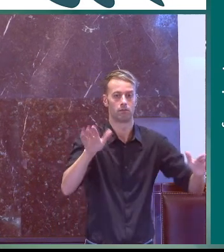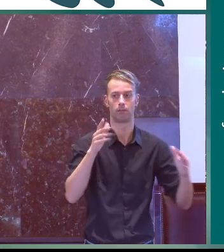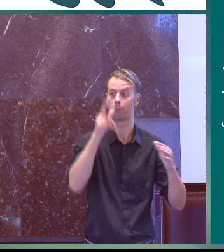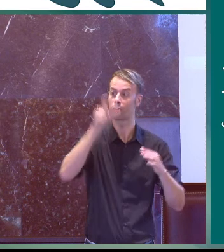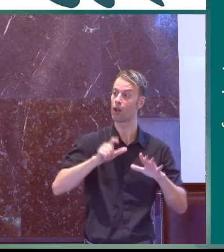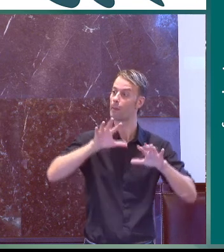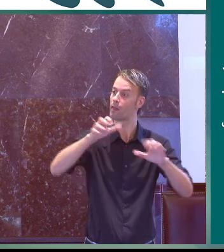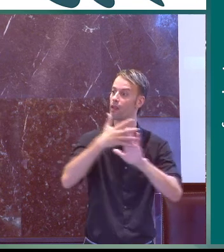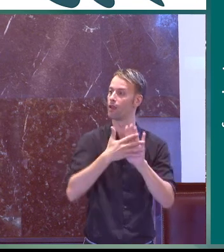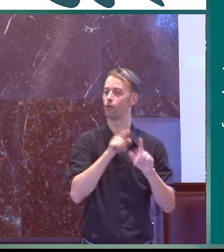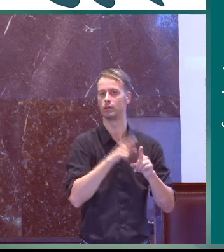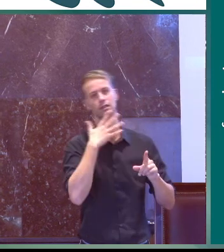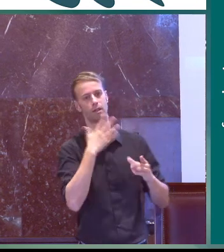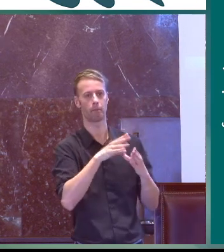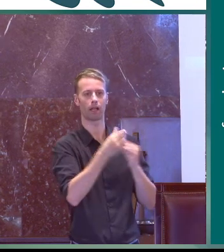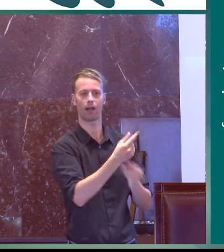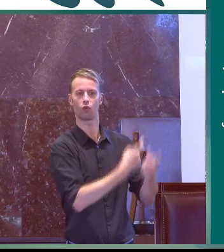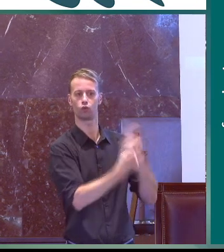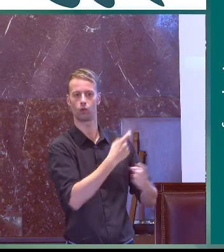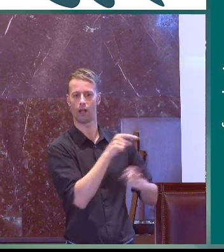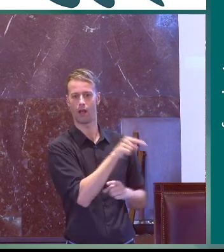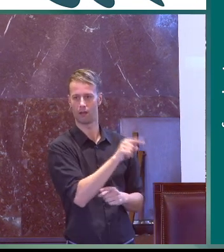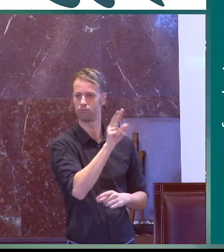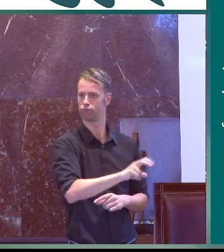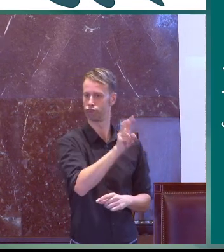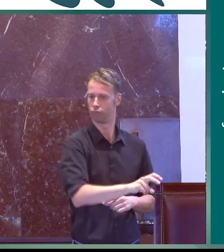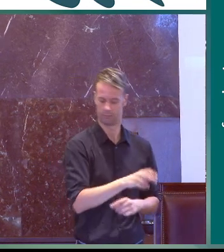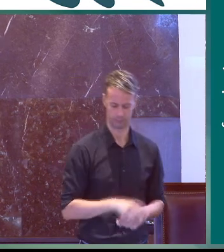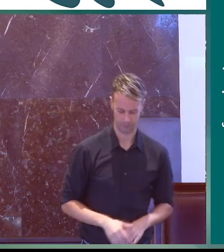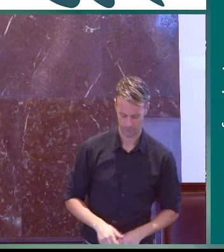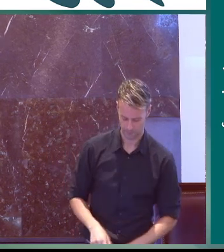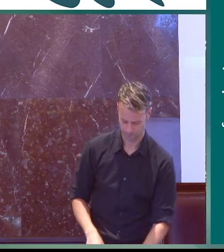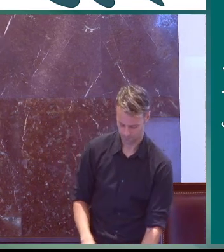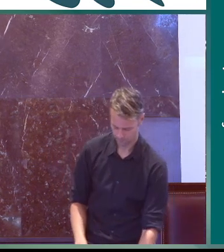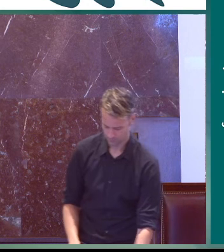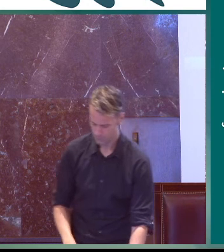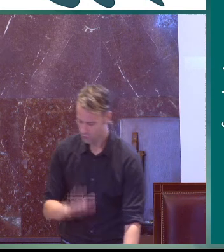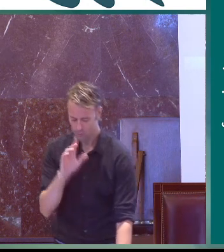y esos materiales valen para que cualquier persona pueda aprender como material de consulta